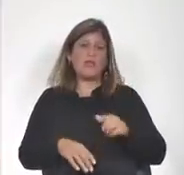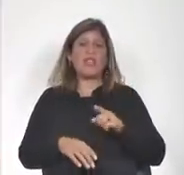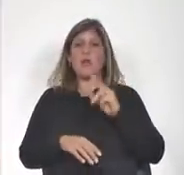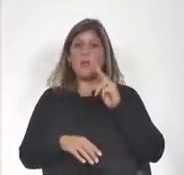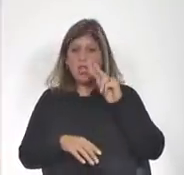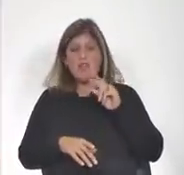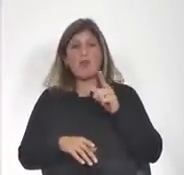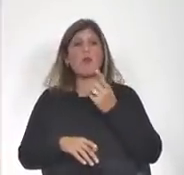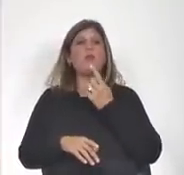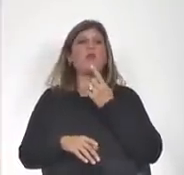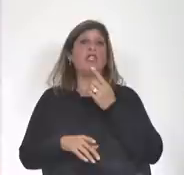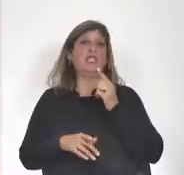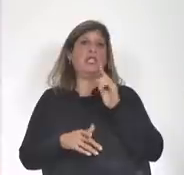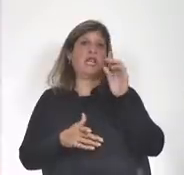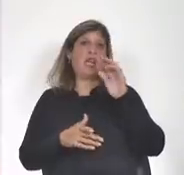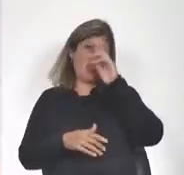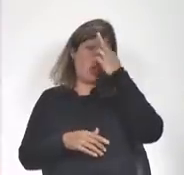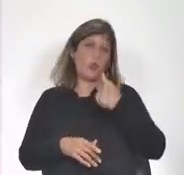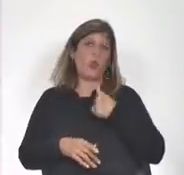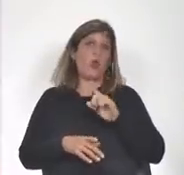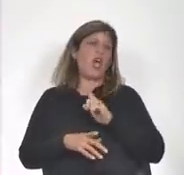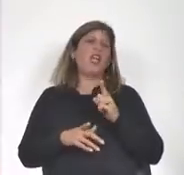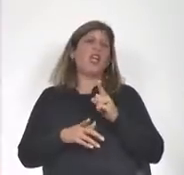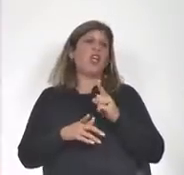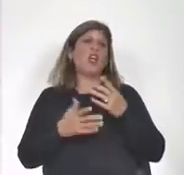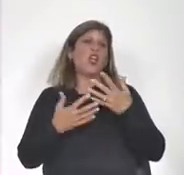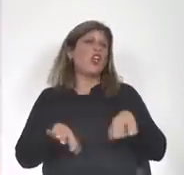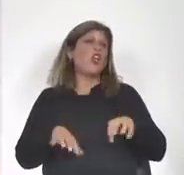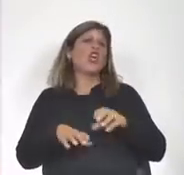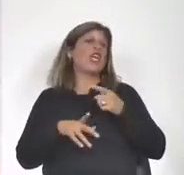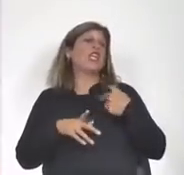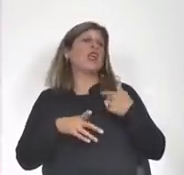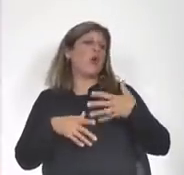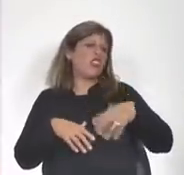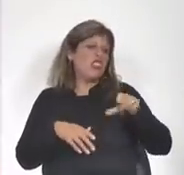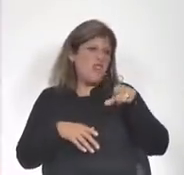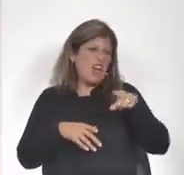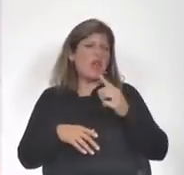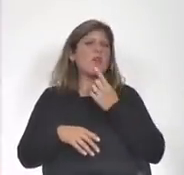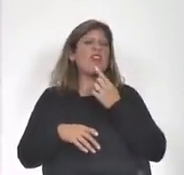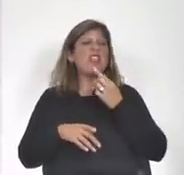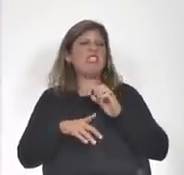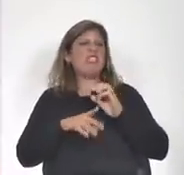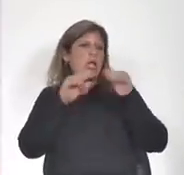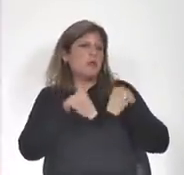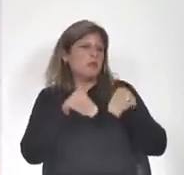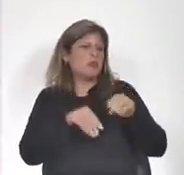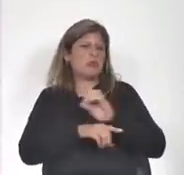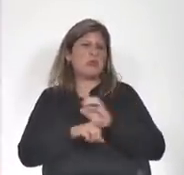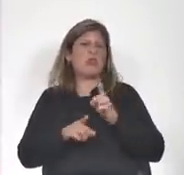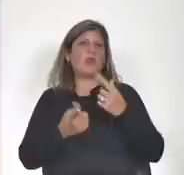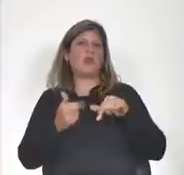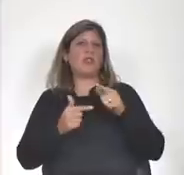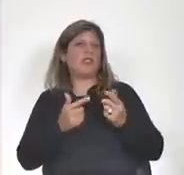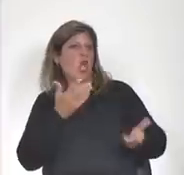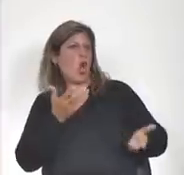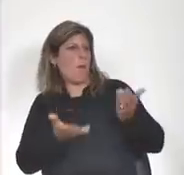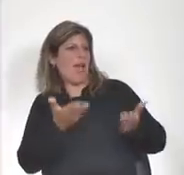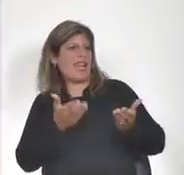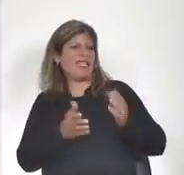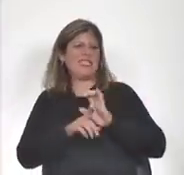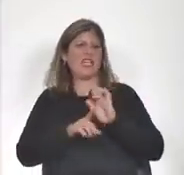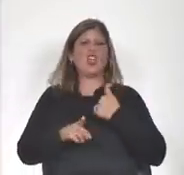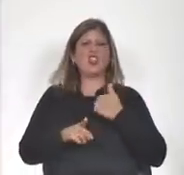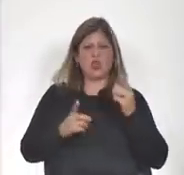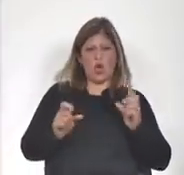política de nuestro país. No queremos llevar la política al barro y no venimos a buscar equivalencias, a decir si vos lo hiciste mal, yo lo hago mal, lo